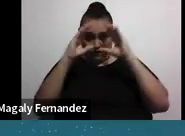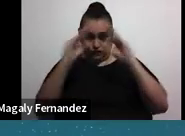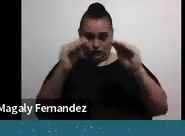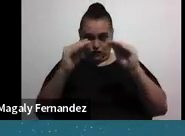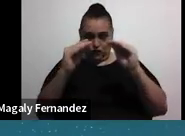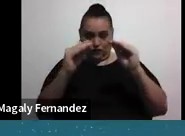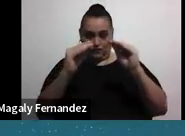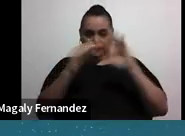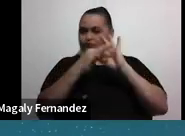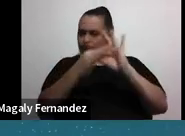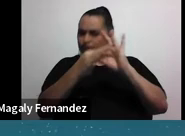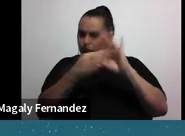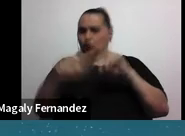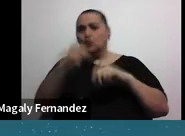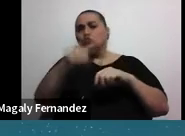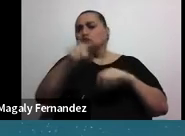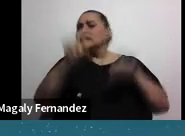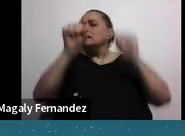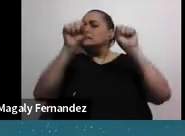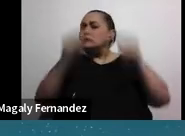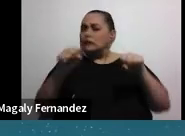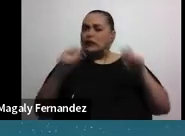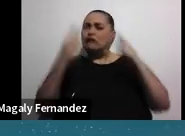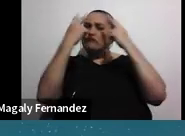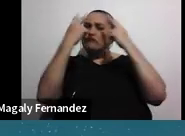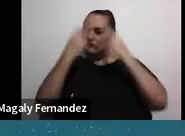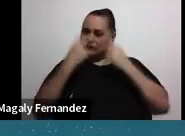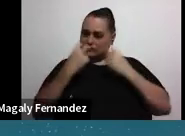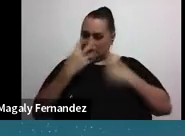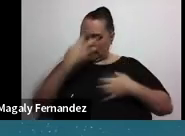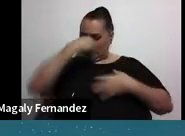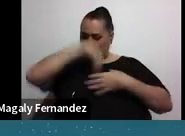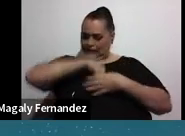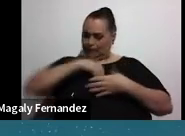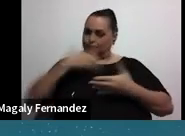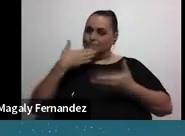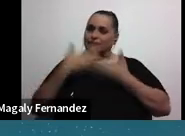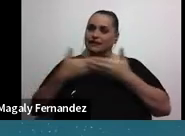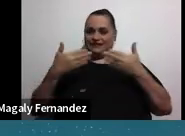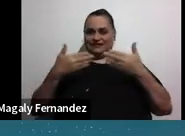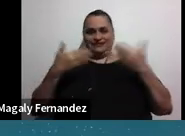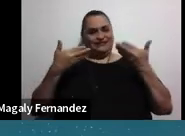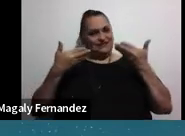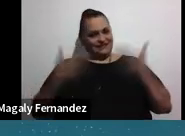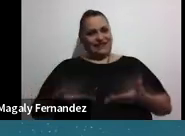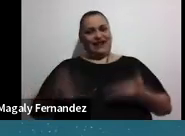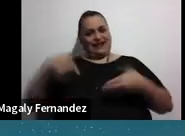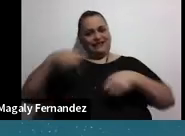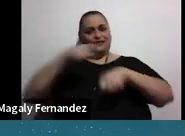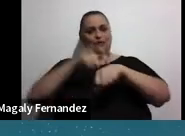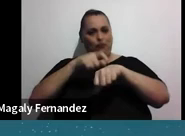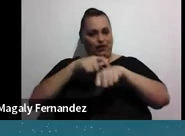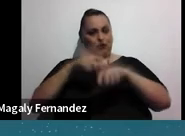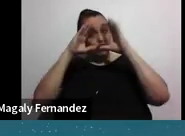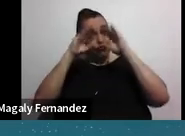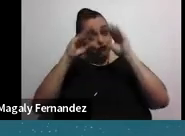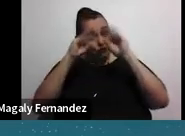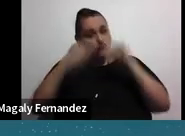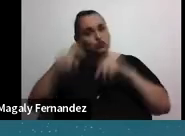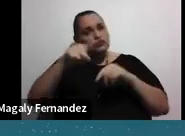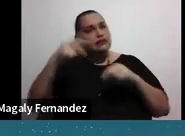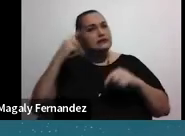todo para que ustedes puedan revisar cómo está ese bienestar en este momento. Información para que ustedes puedan hacer cambios.